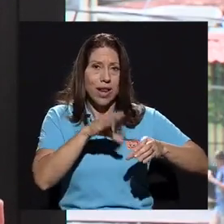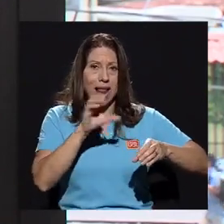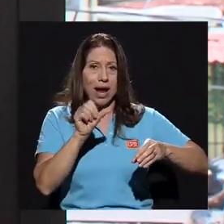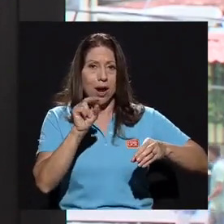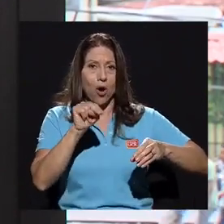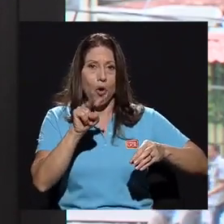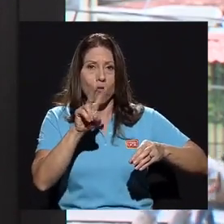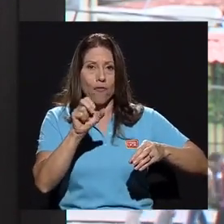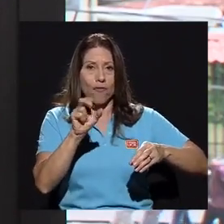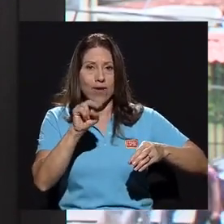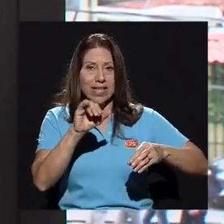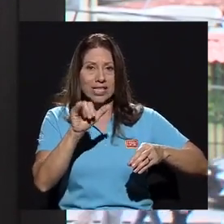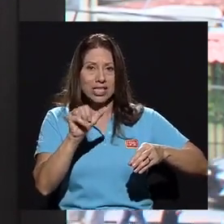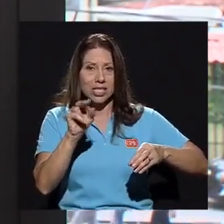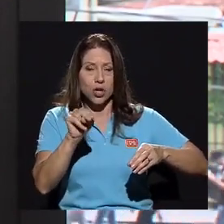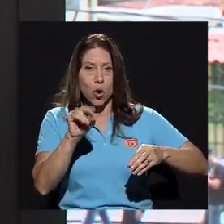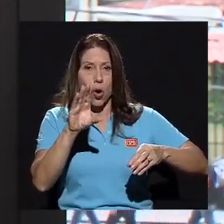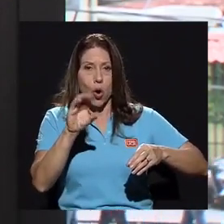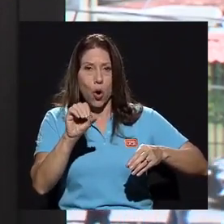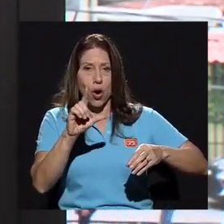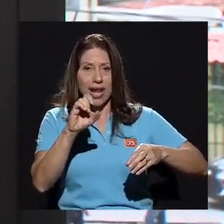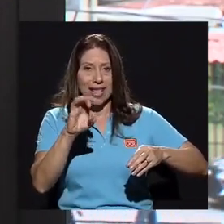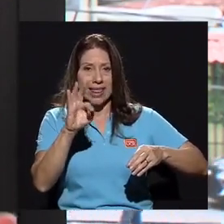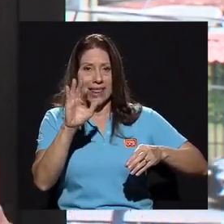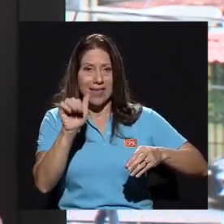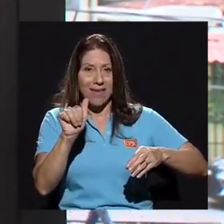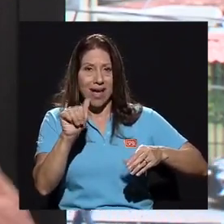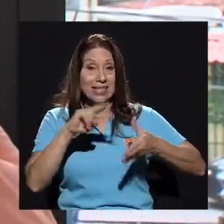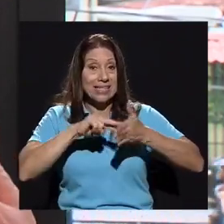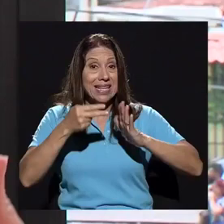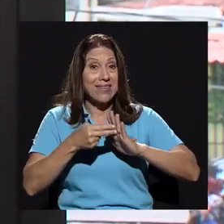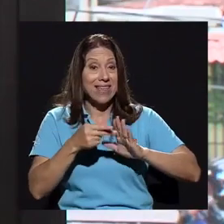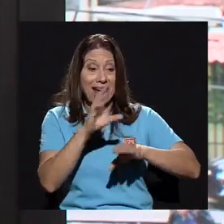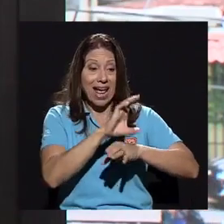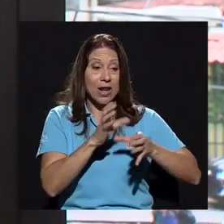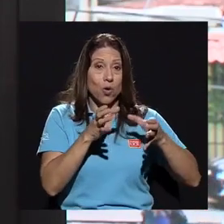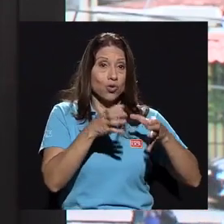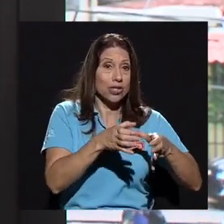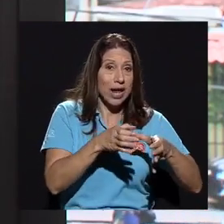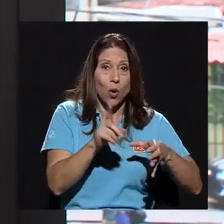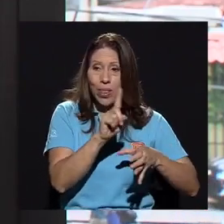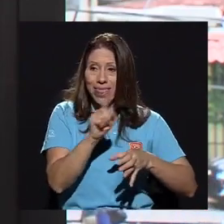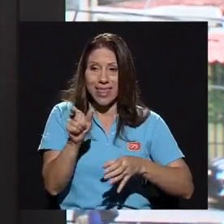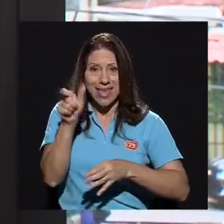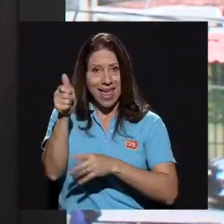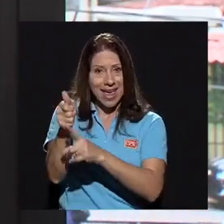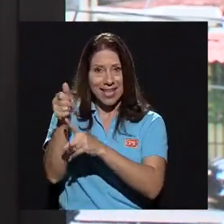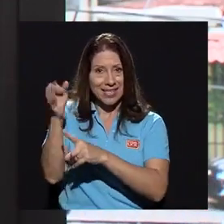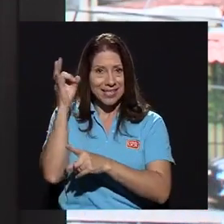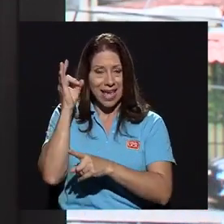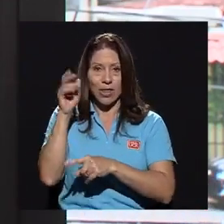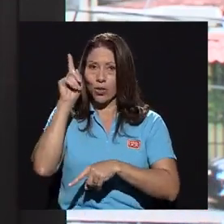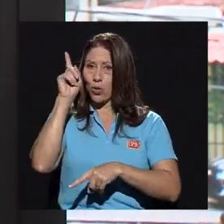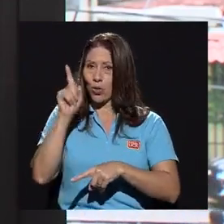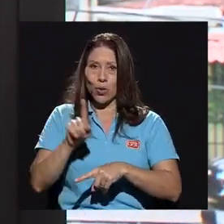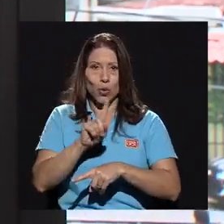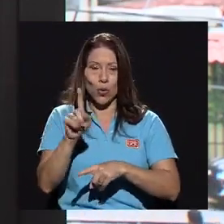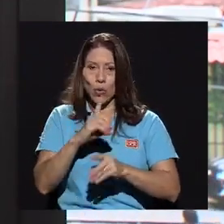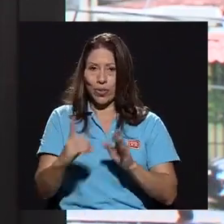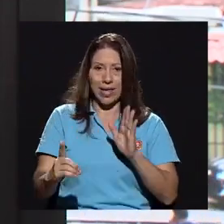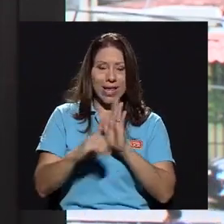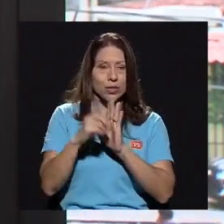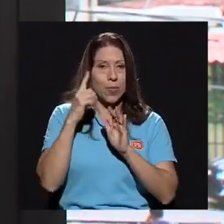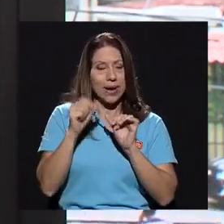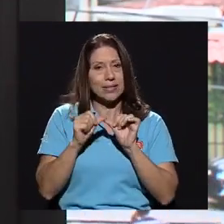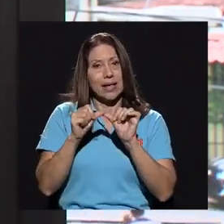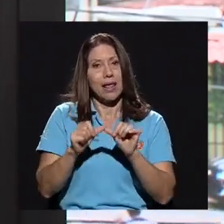tanto, ni el Consejo ni ella tenían el derecho para seguir extendiéndolo. ¿Cuál es el